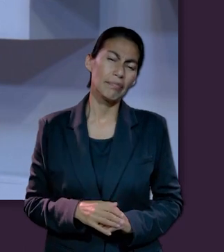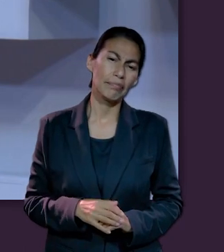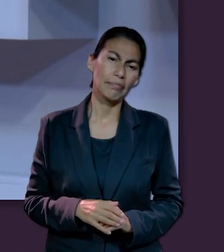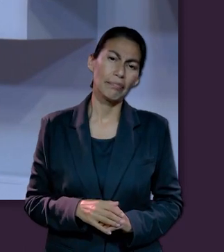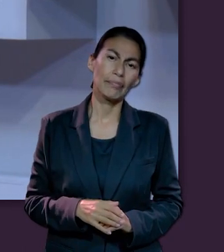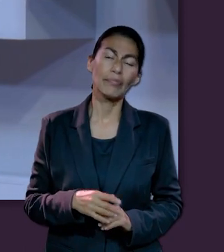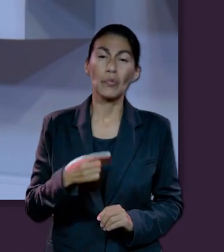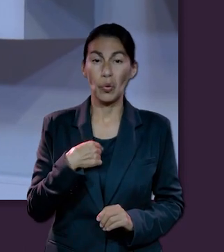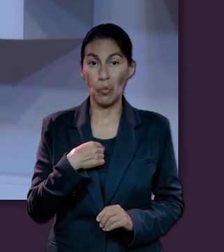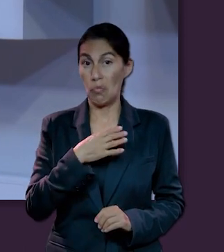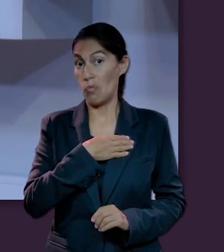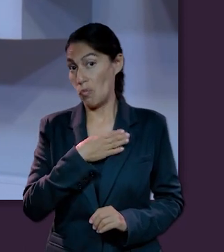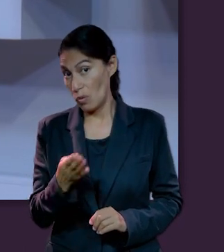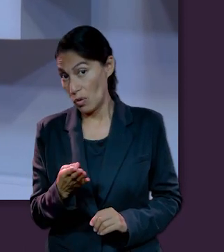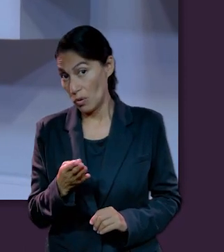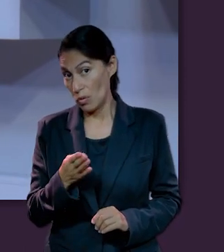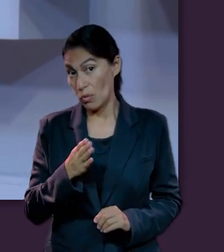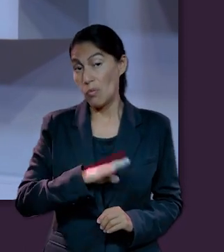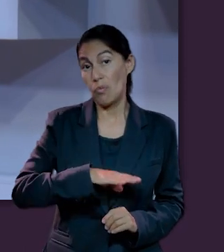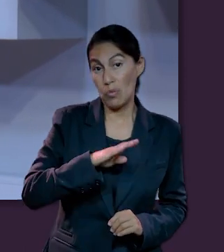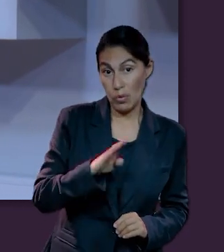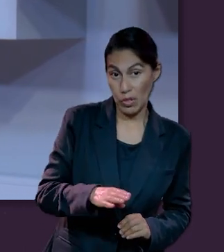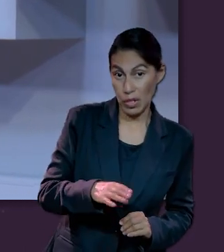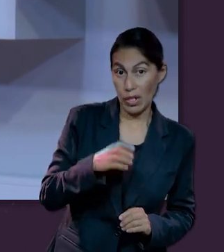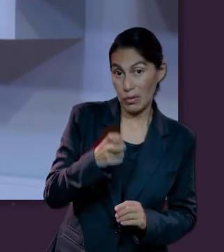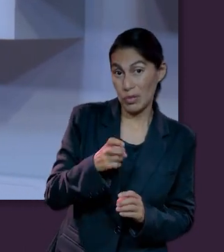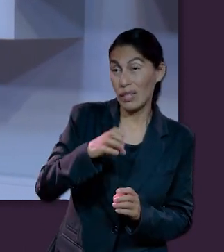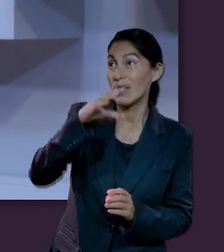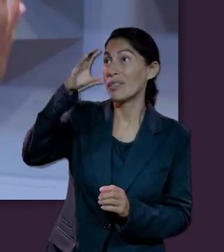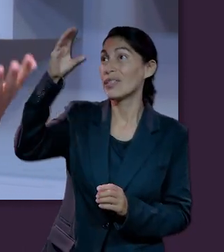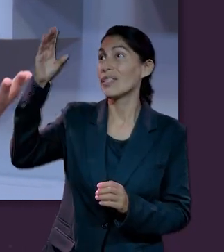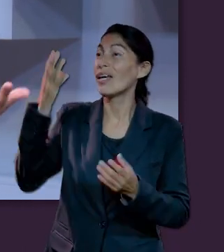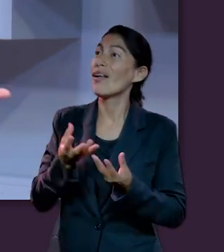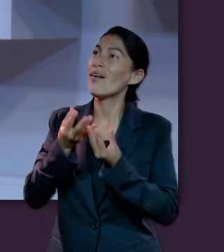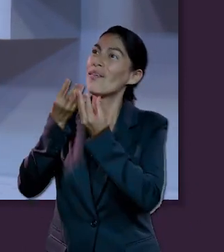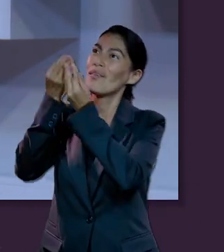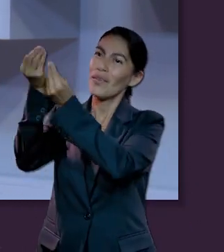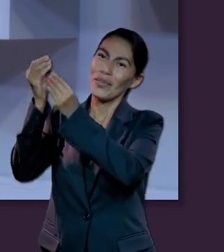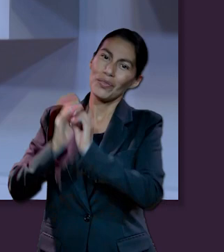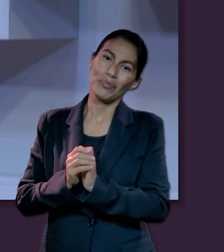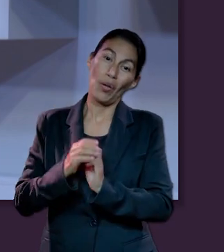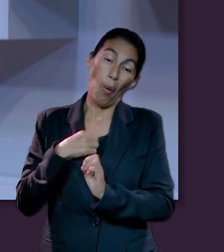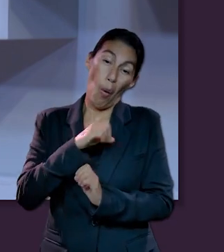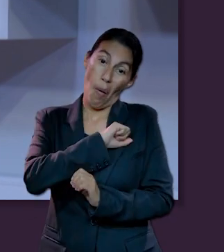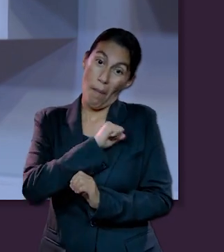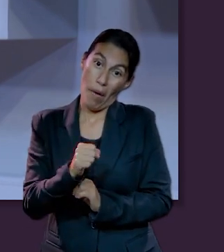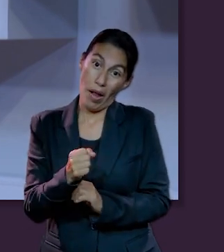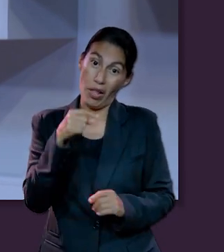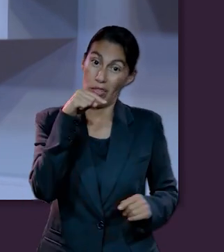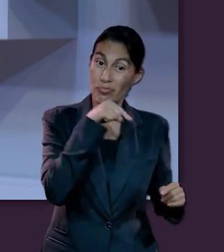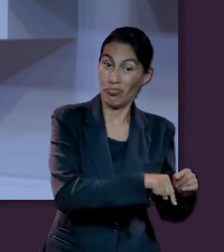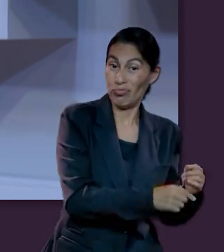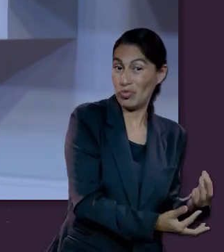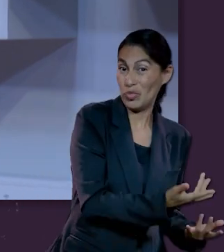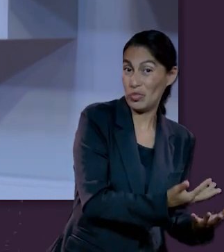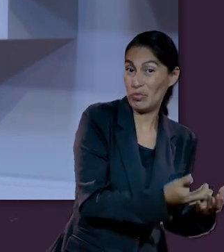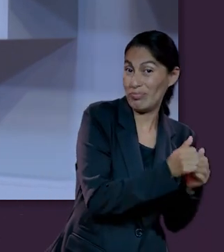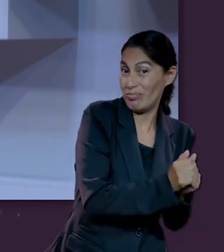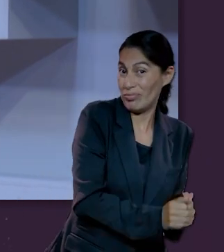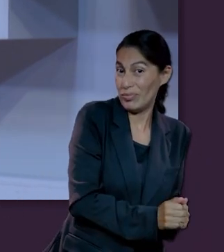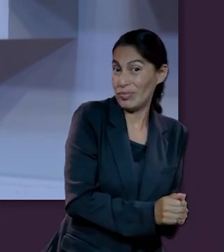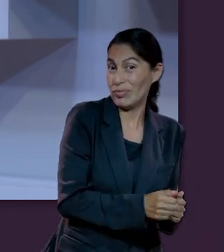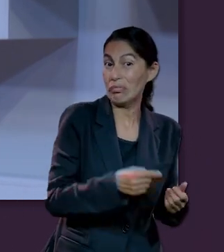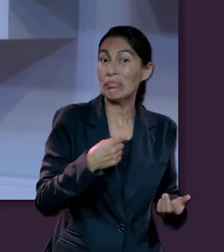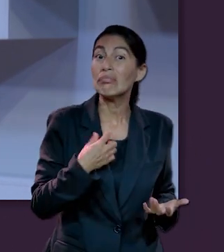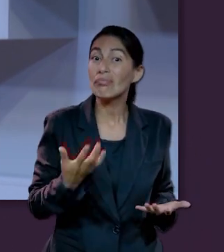persona que creo que si fui buena al morir, me voy al paraíso, o si fui mala, entonces me voy a ir al